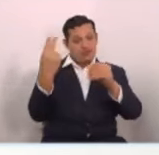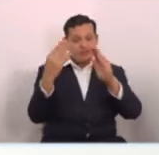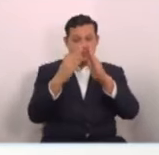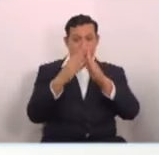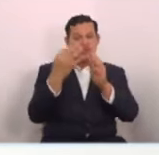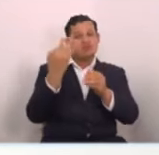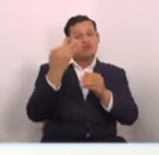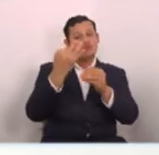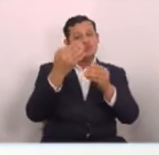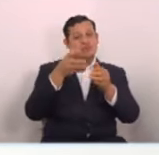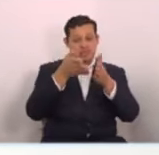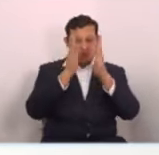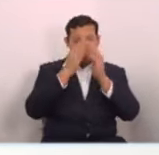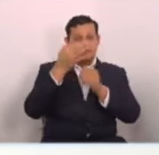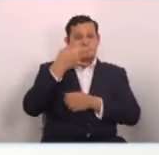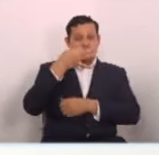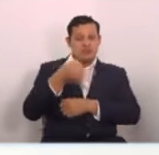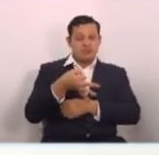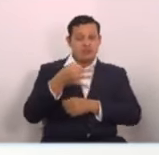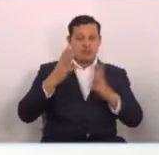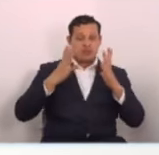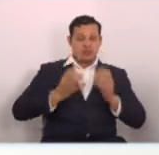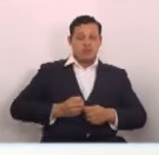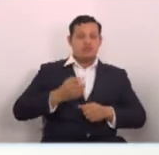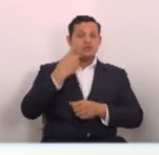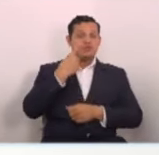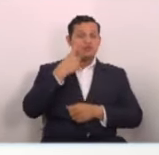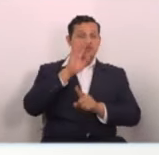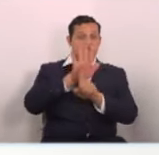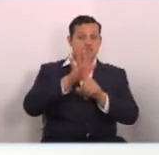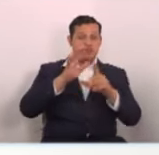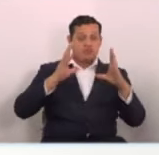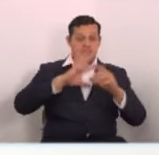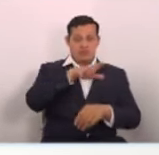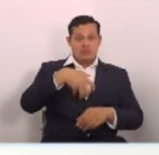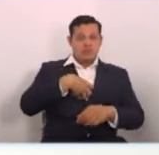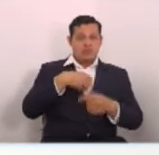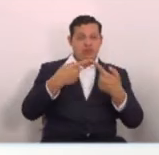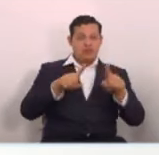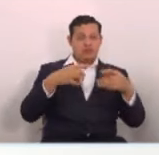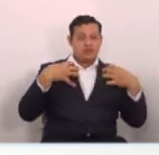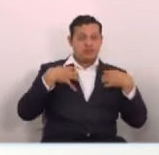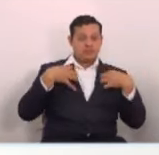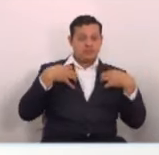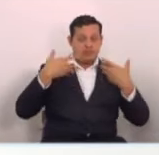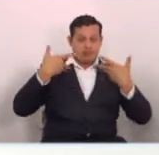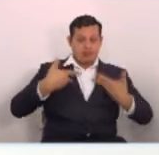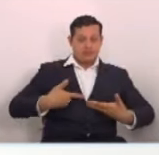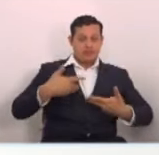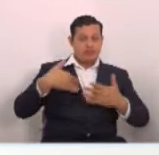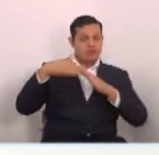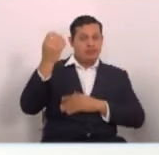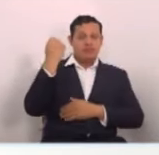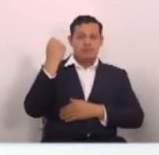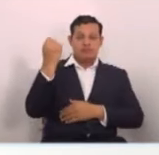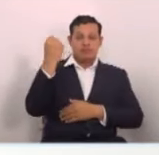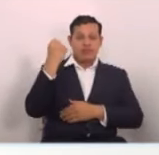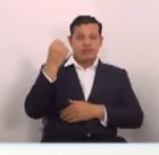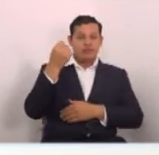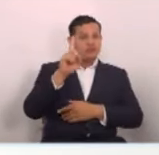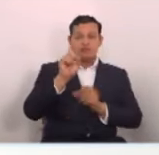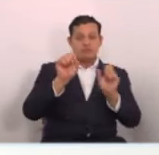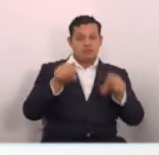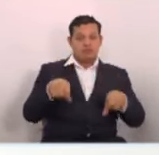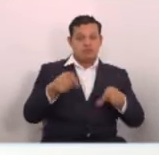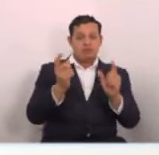les pedimos acatar las instrucciones. El gobierno cuidará sus pertenencias, pero recuerden que la vida humana es siempre lo más importante y lo que no